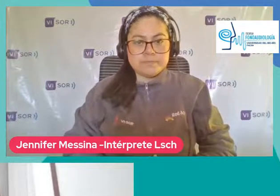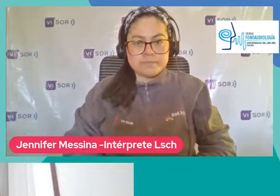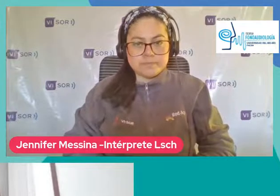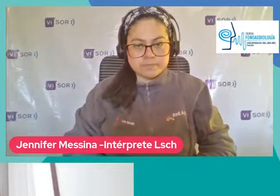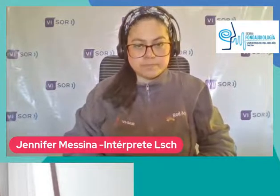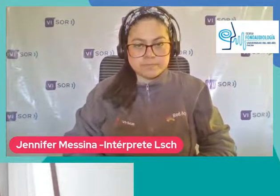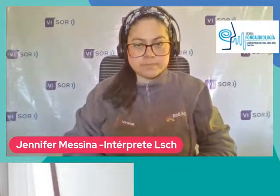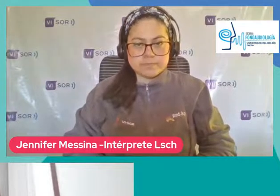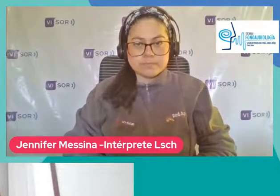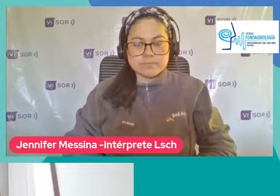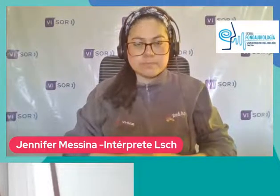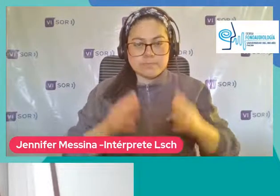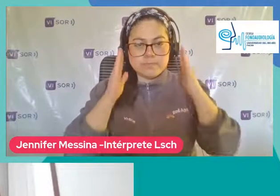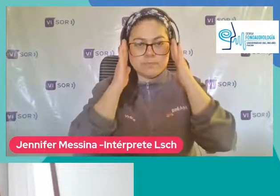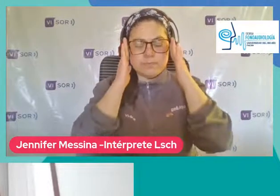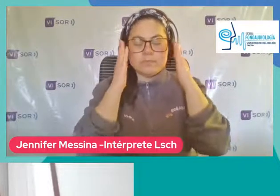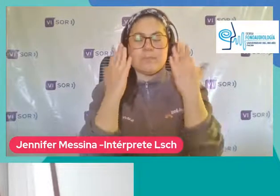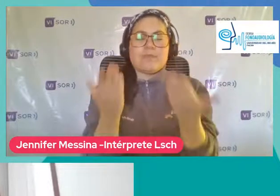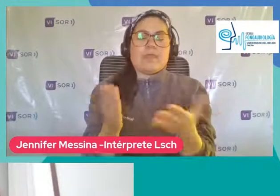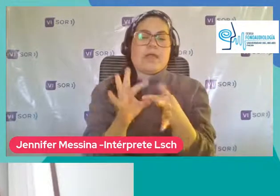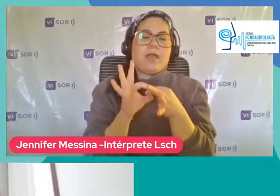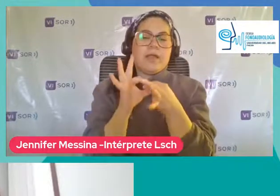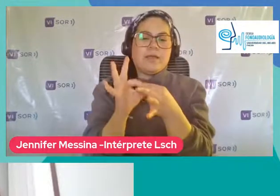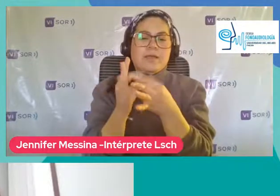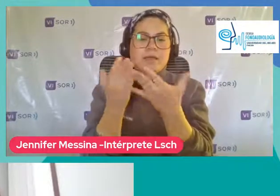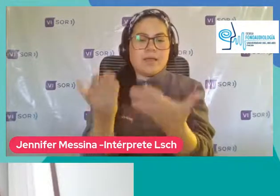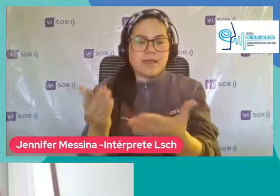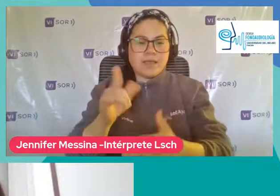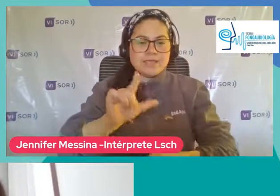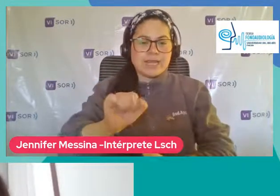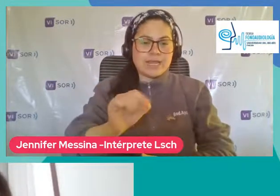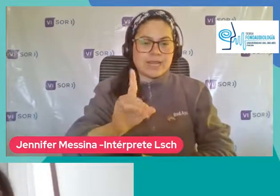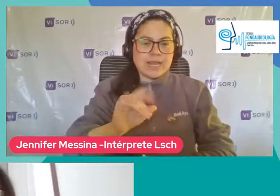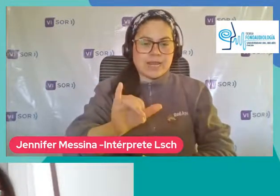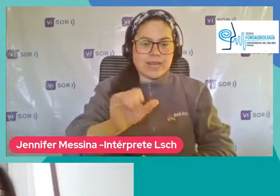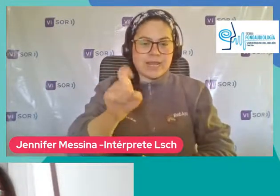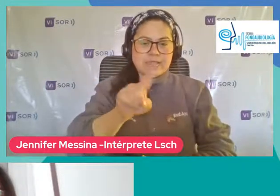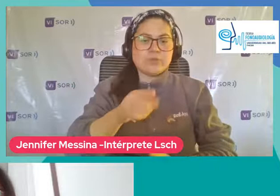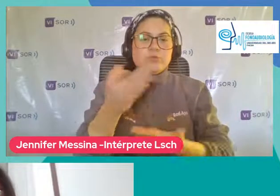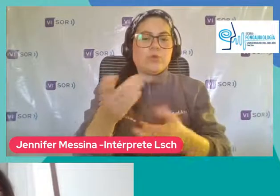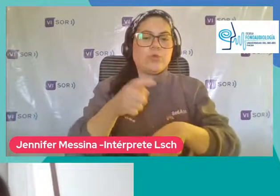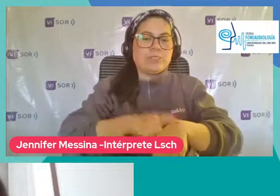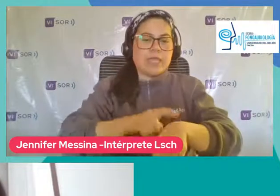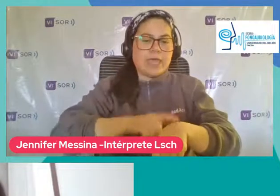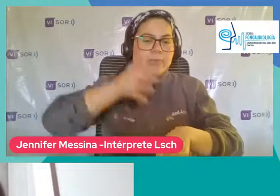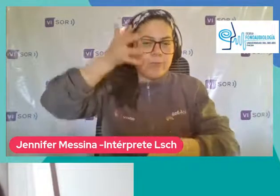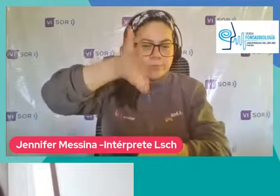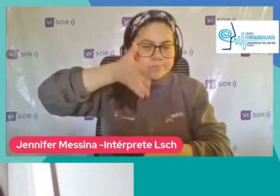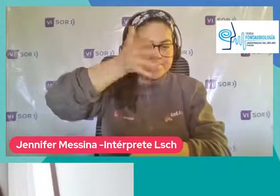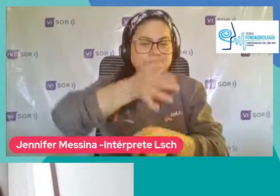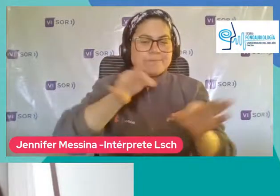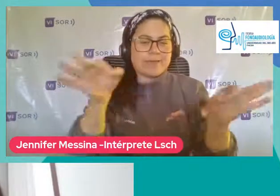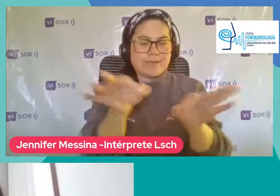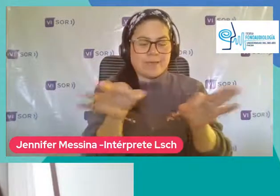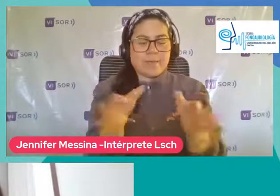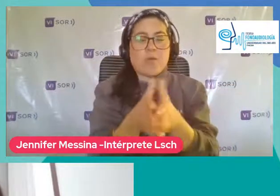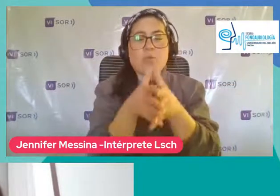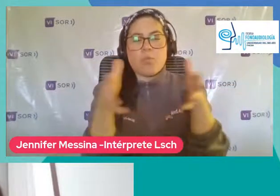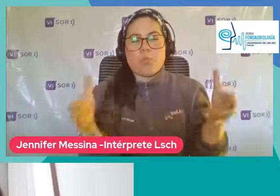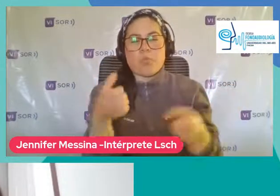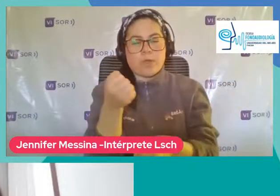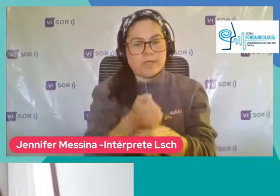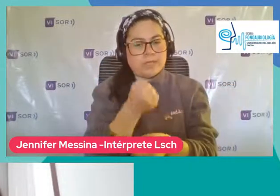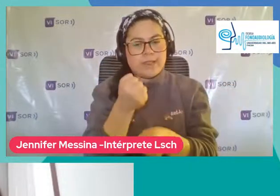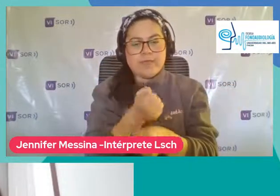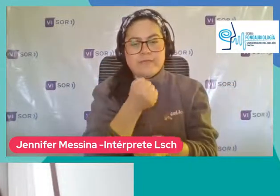Bien, agradecemos Por supuesto LADIS Tu tiempo Y exposición Respecto De este tremendo Trabajo Que se está